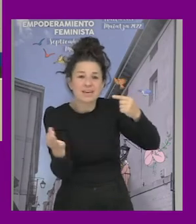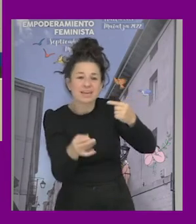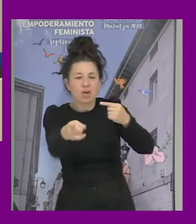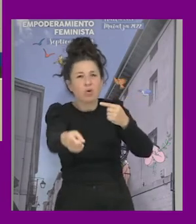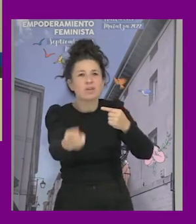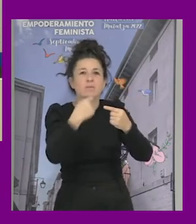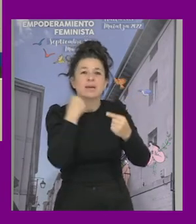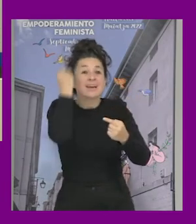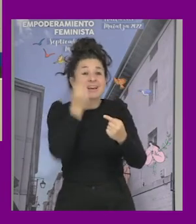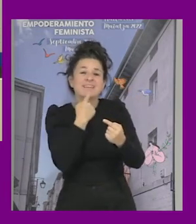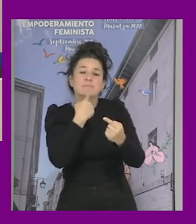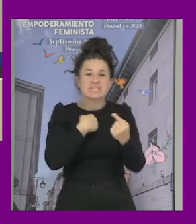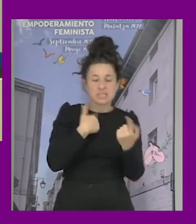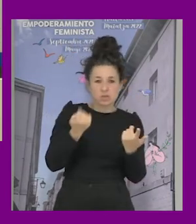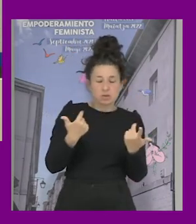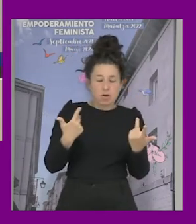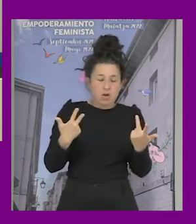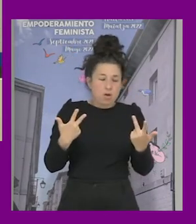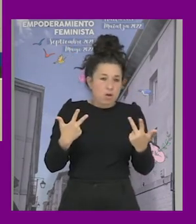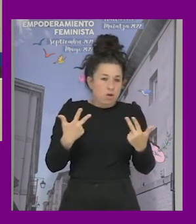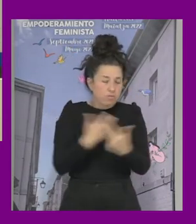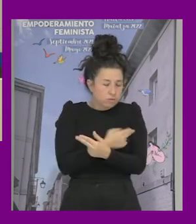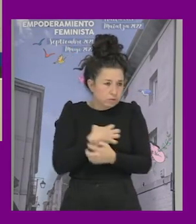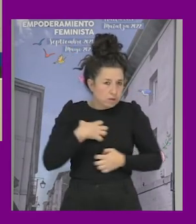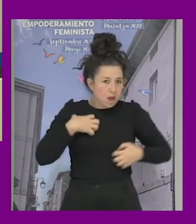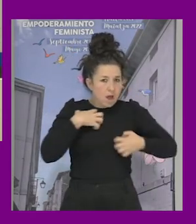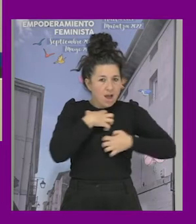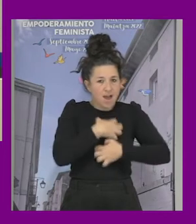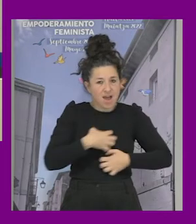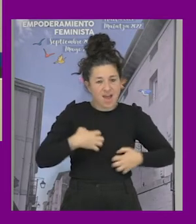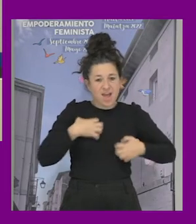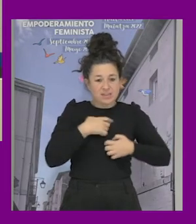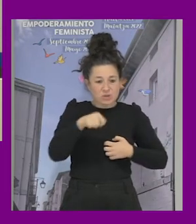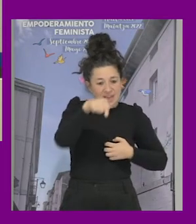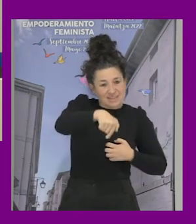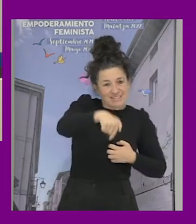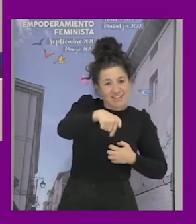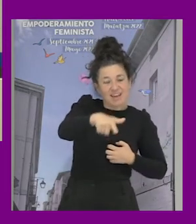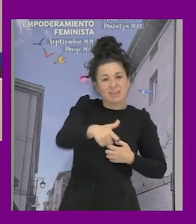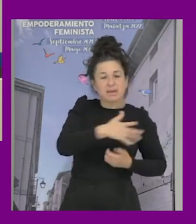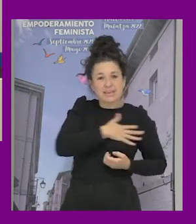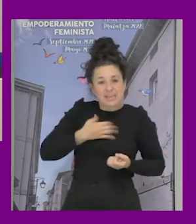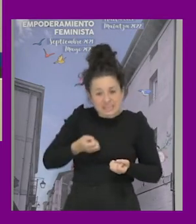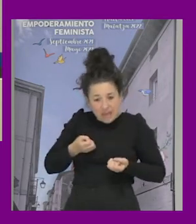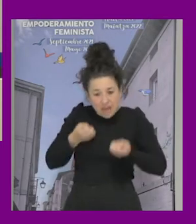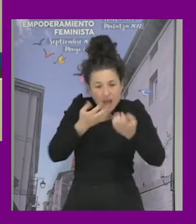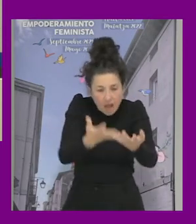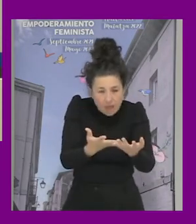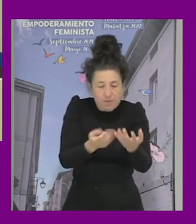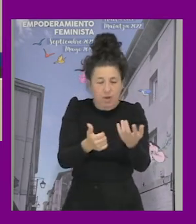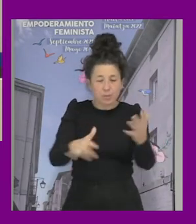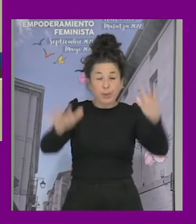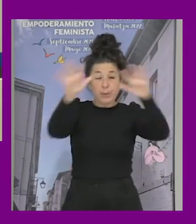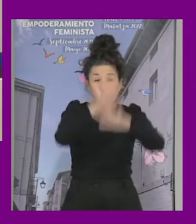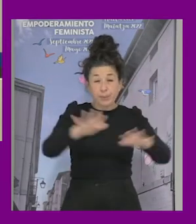dicho y es como súper frustrante como estar allí queriendo transmitir pero hay un nivel de anticuerpos de ruido